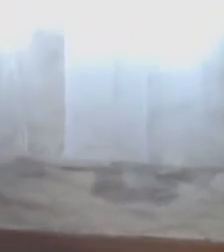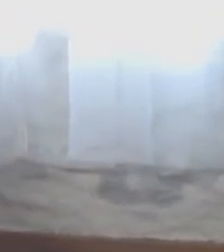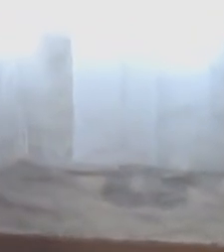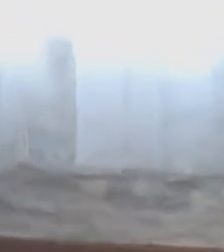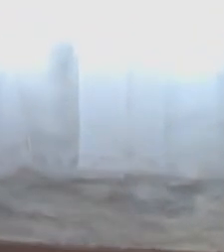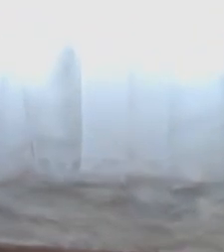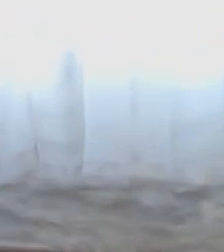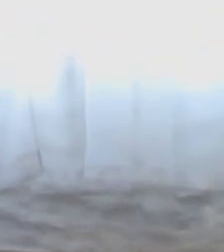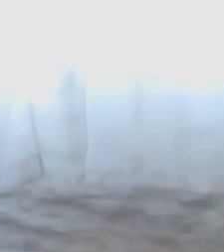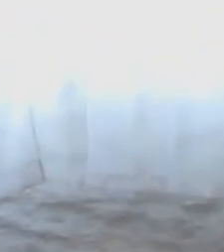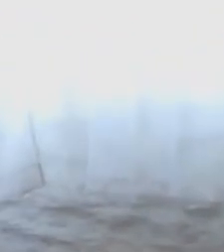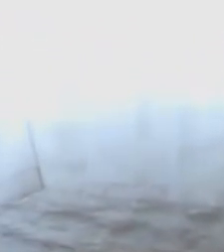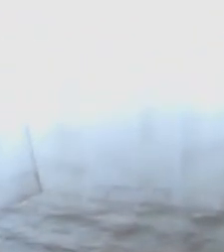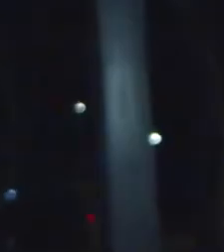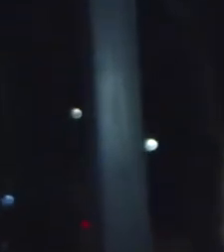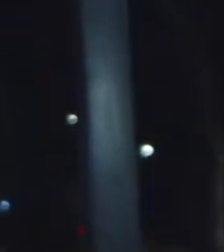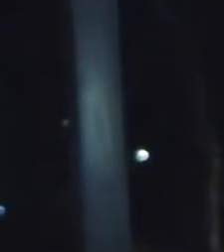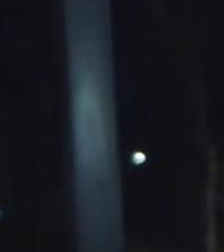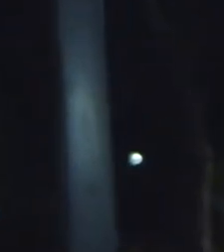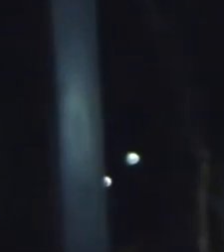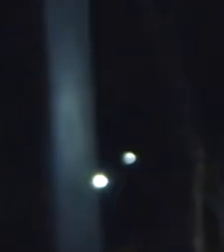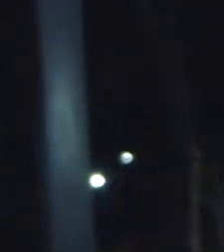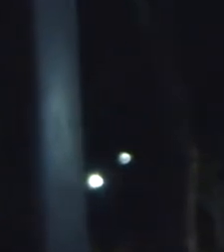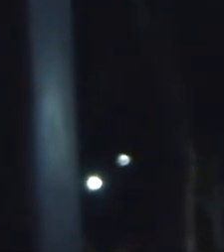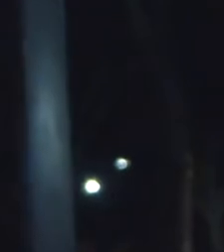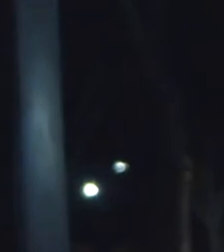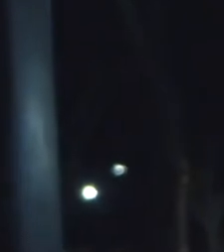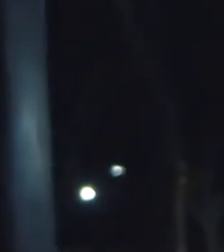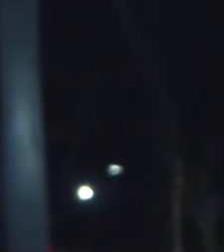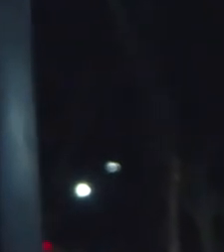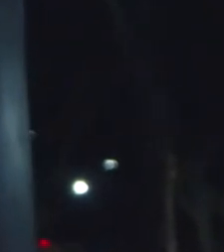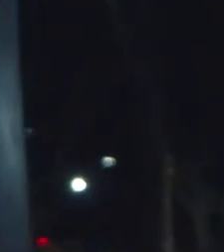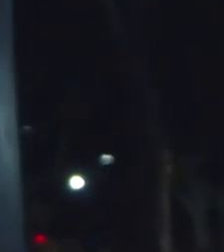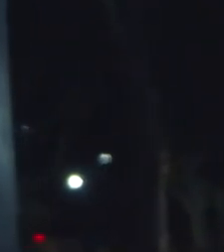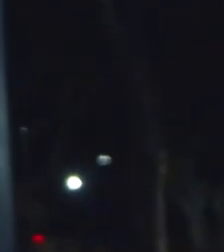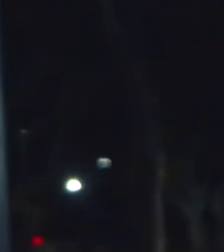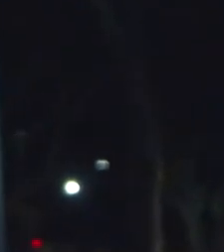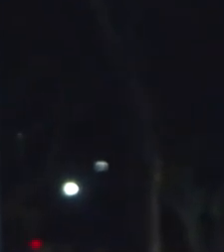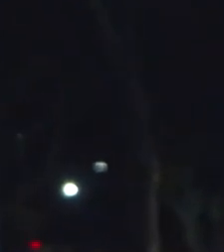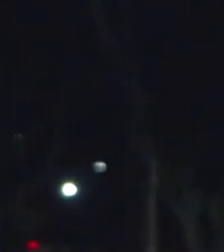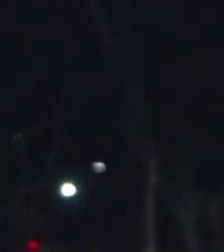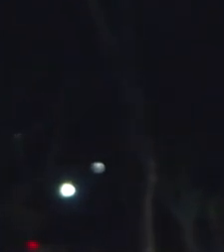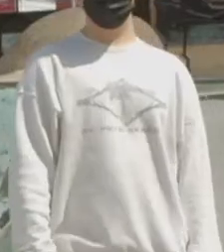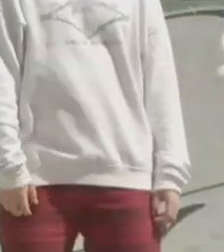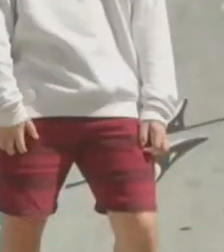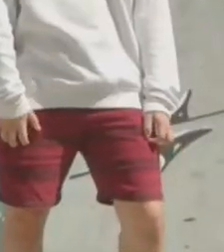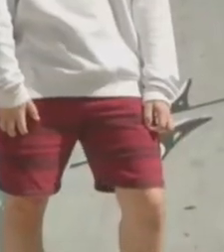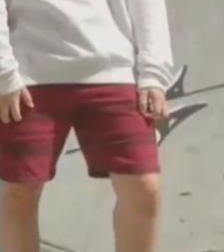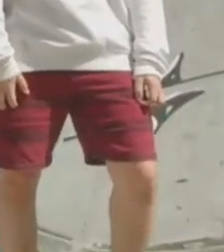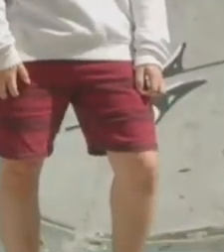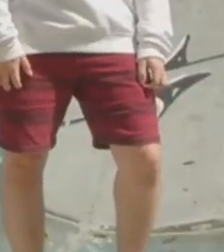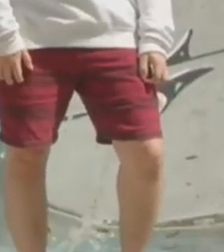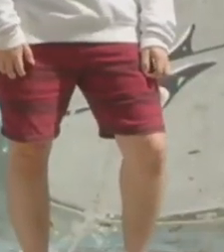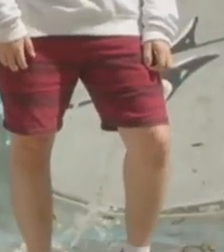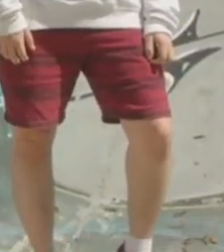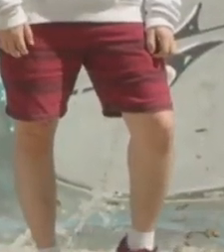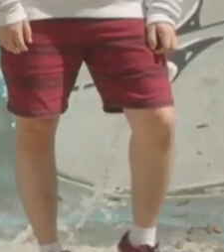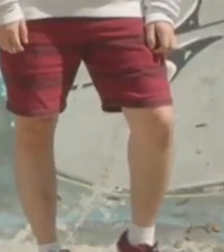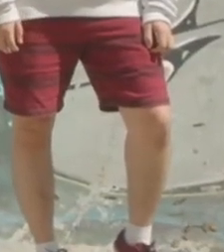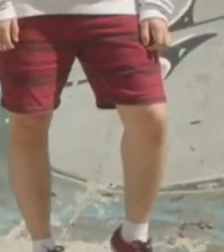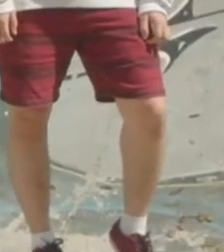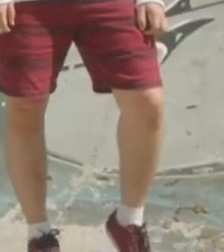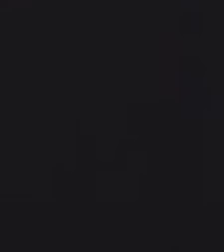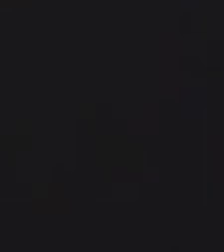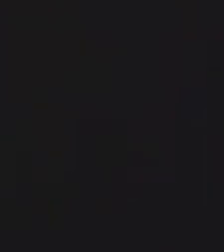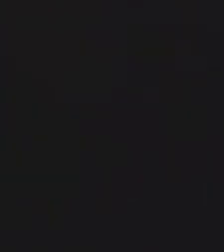comercial, ante todo nada nuevo. La salud de la gente nunca es lo primero. Lujo de capitales, más casos